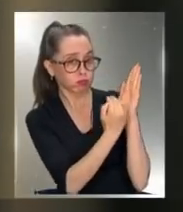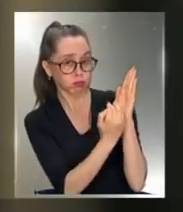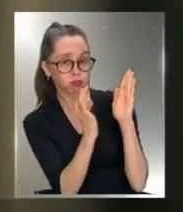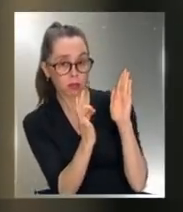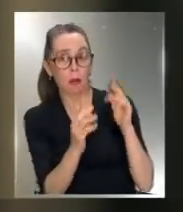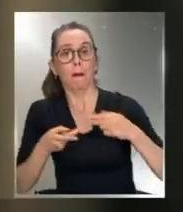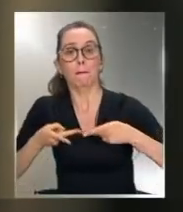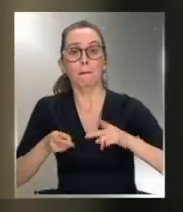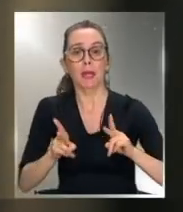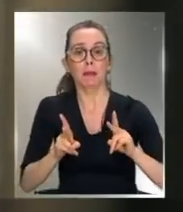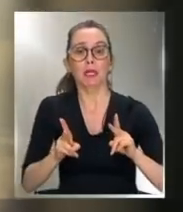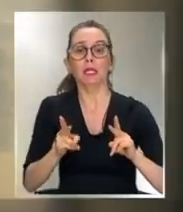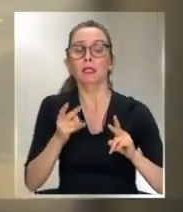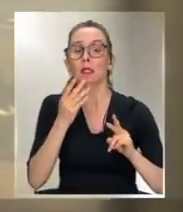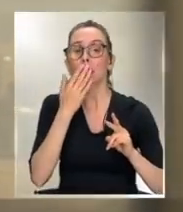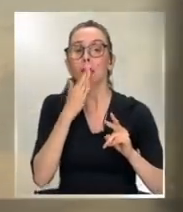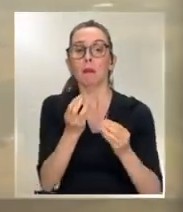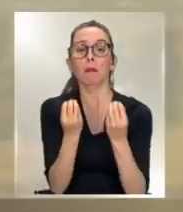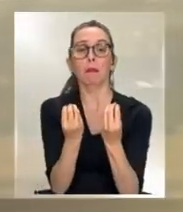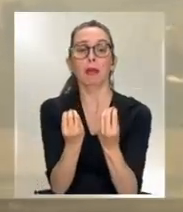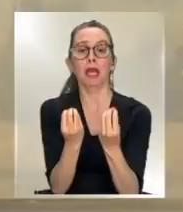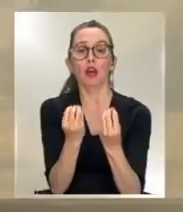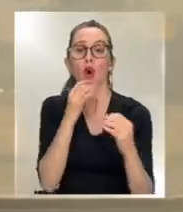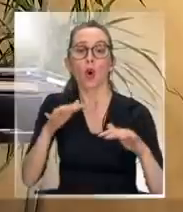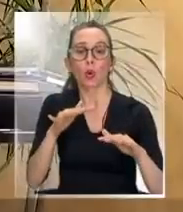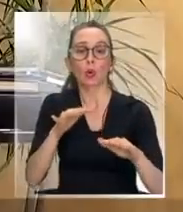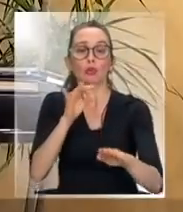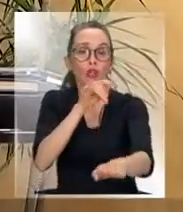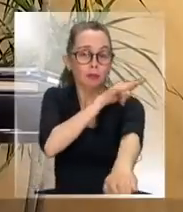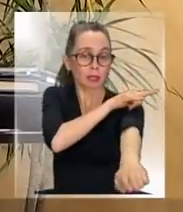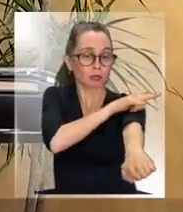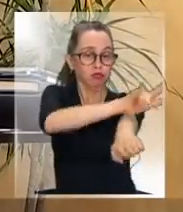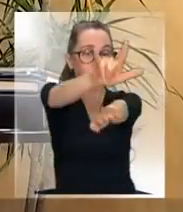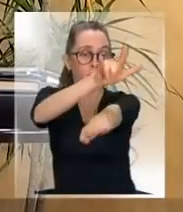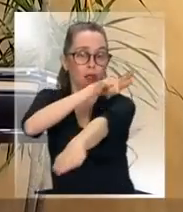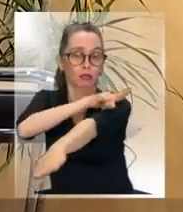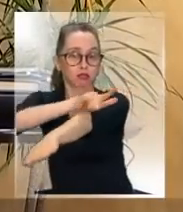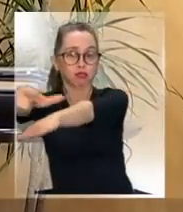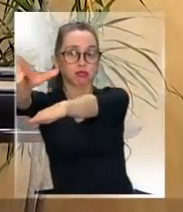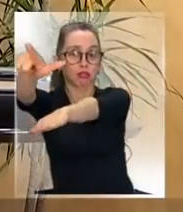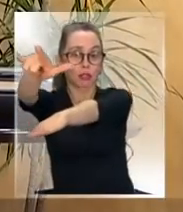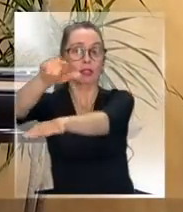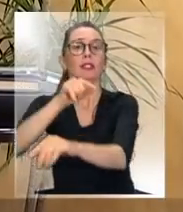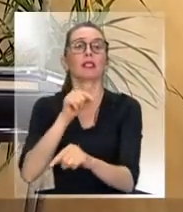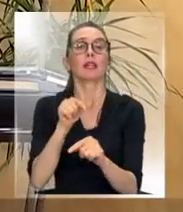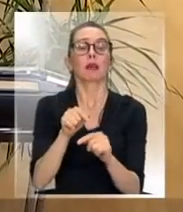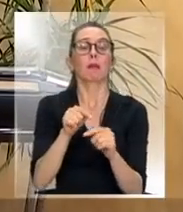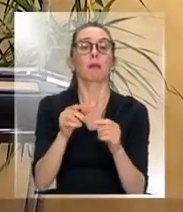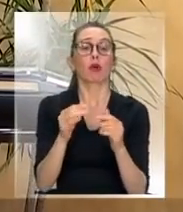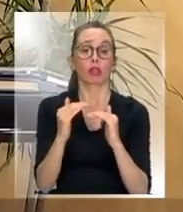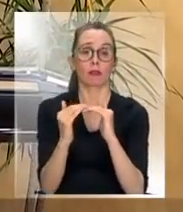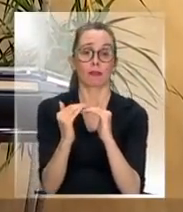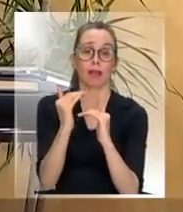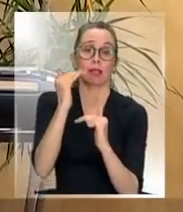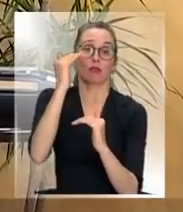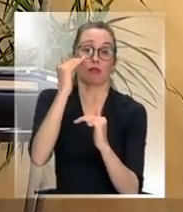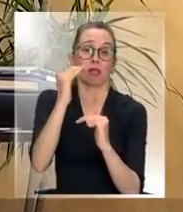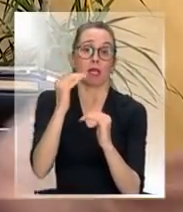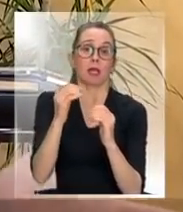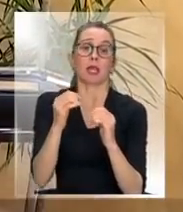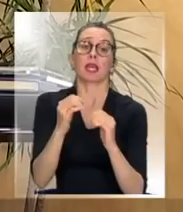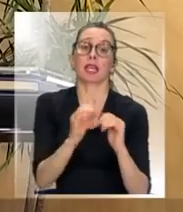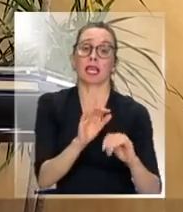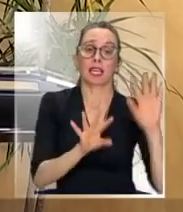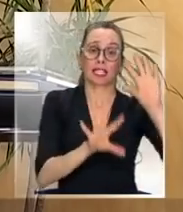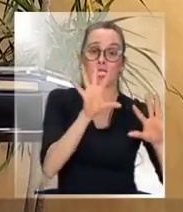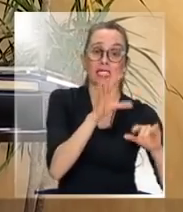hacer más eficiente el uso de las pistas, pensando en el aumento que podríamos tener del 15 de